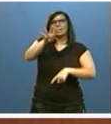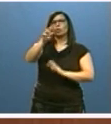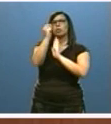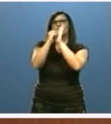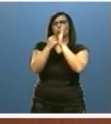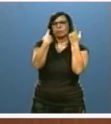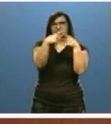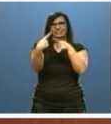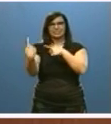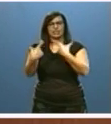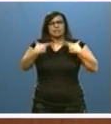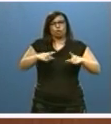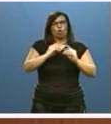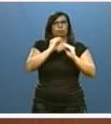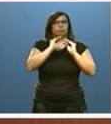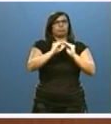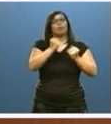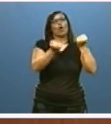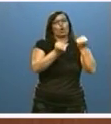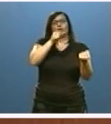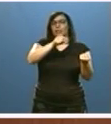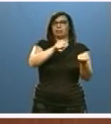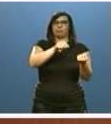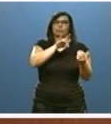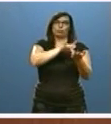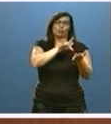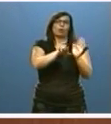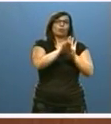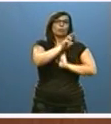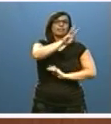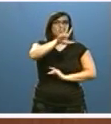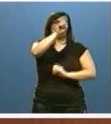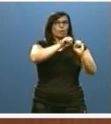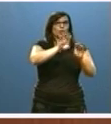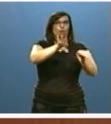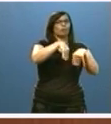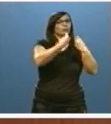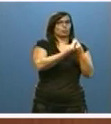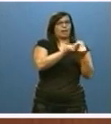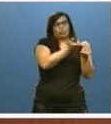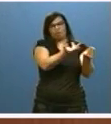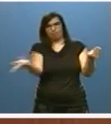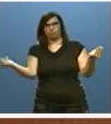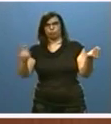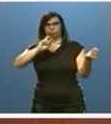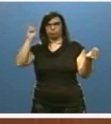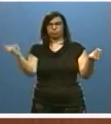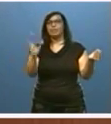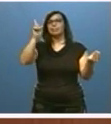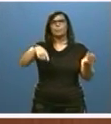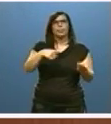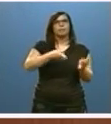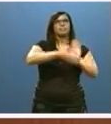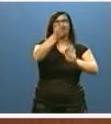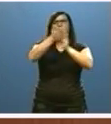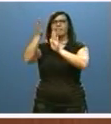distintos de la automoción, que, sin embargo, todavía representa el 35% del total. Y también en sus destinos, con 22